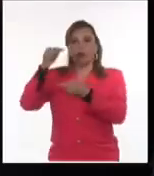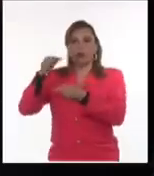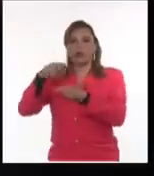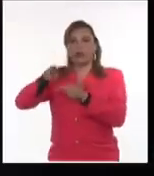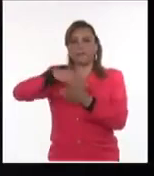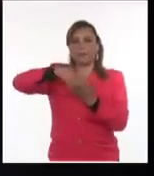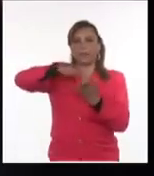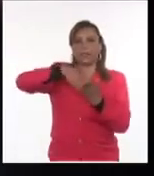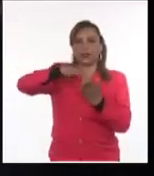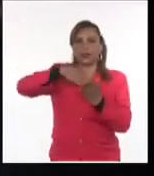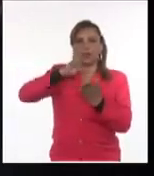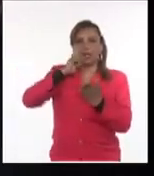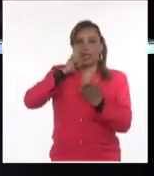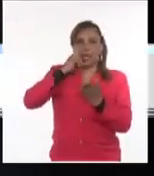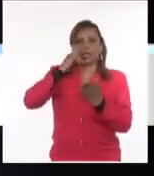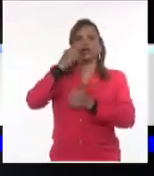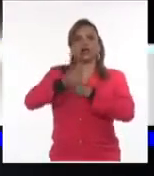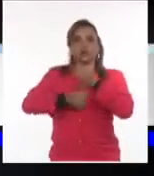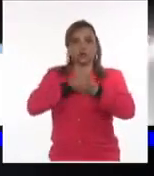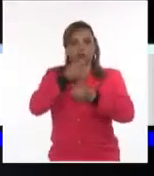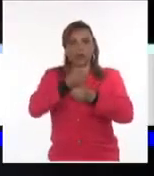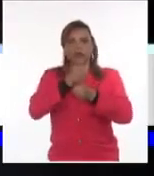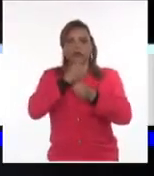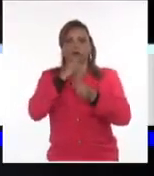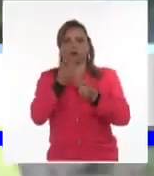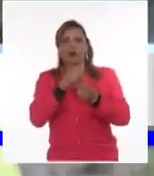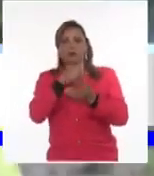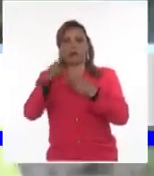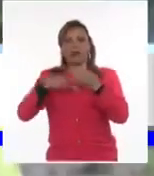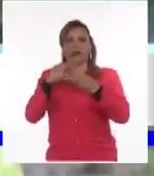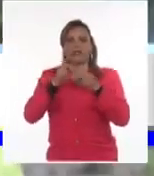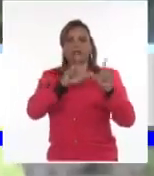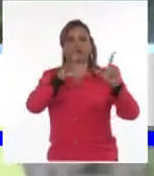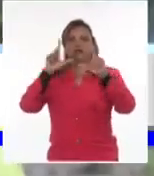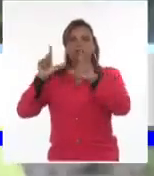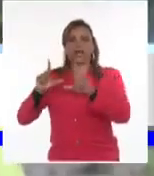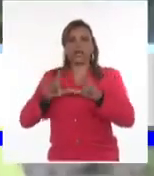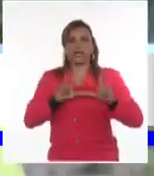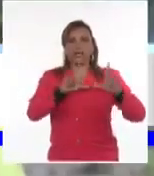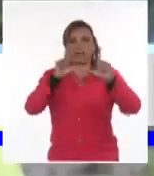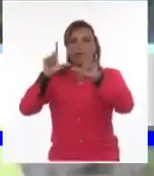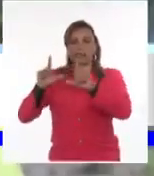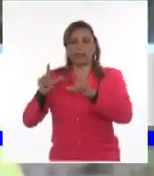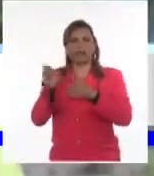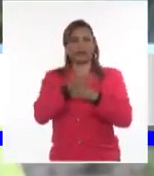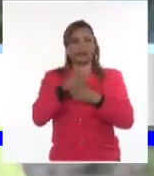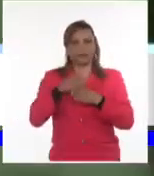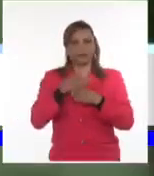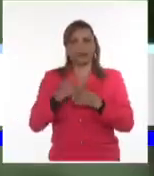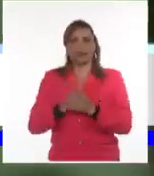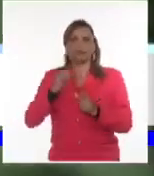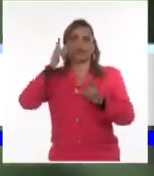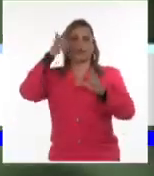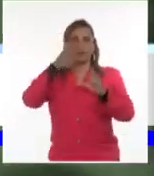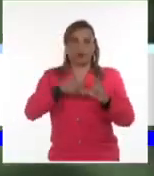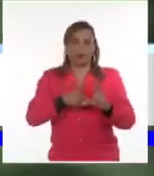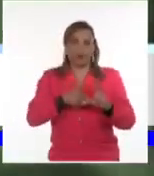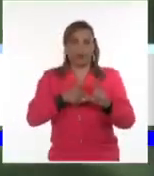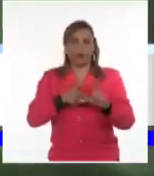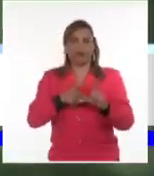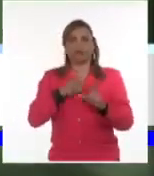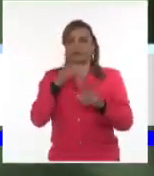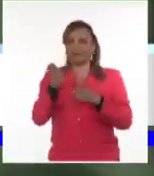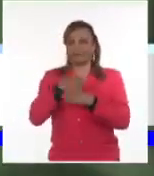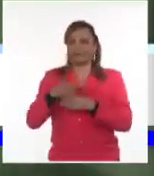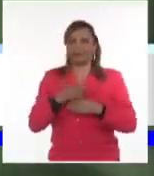negra que también se usó para la confección de los corteles molotov, la combustible. No